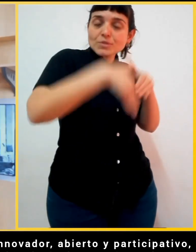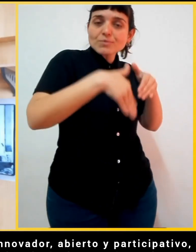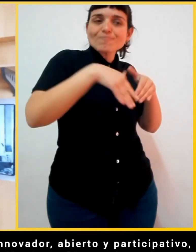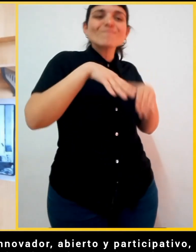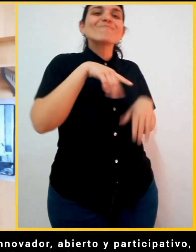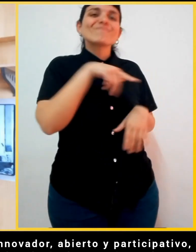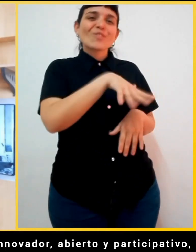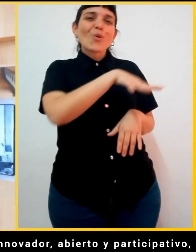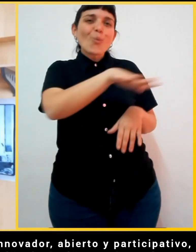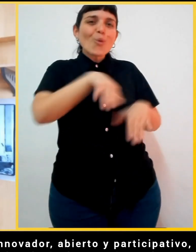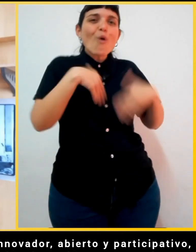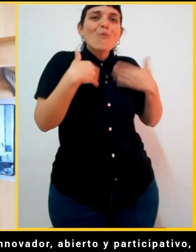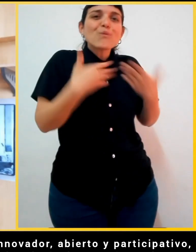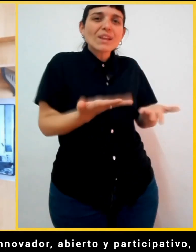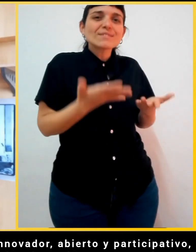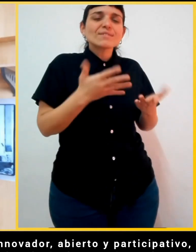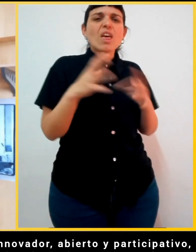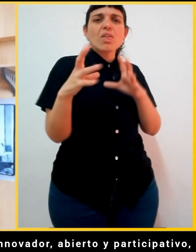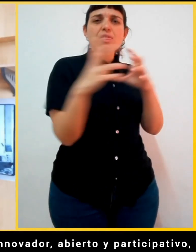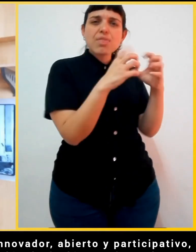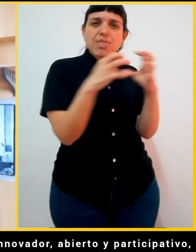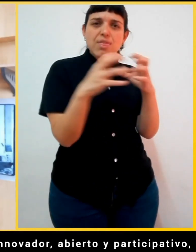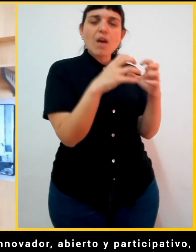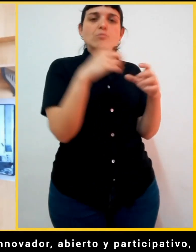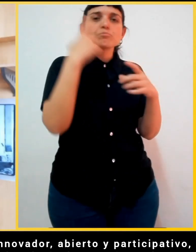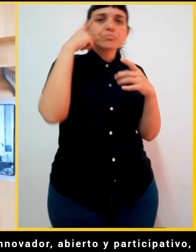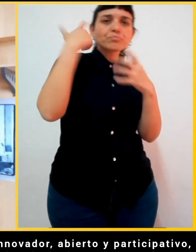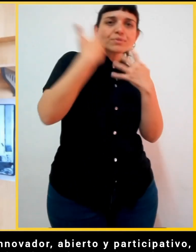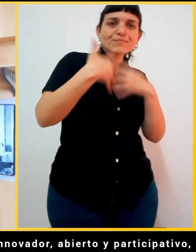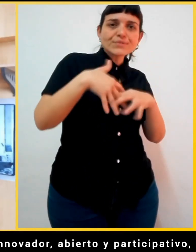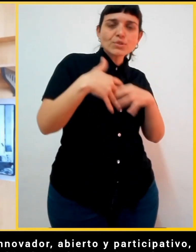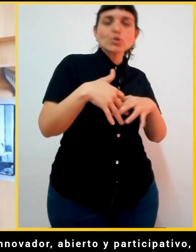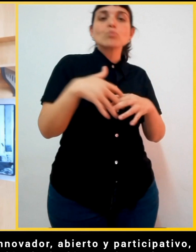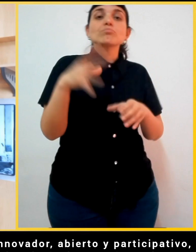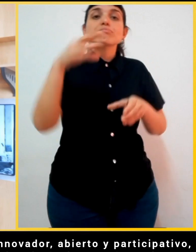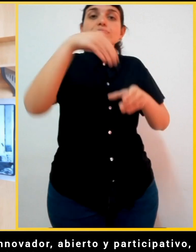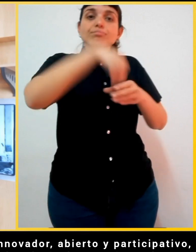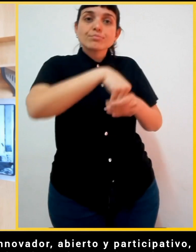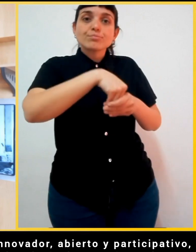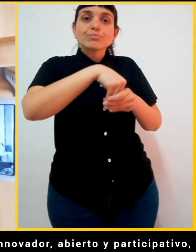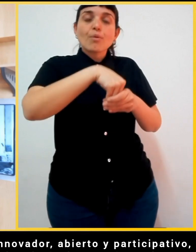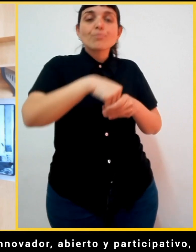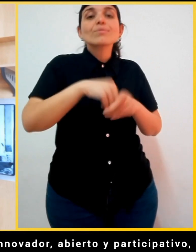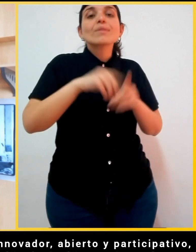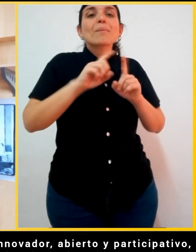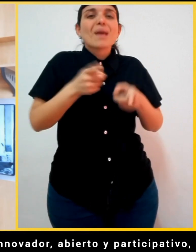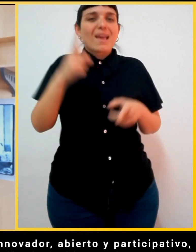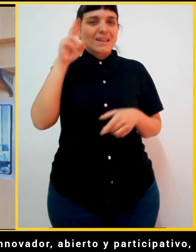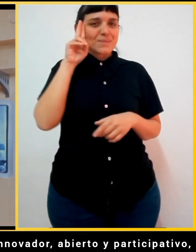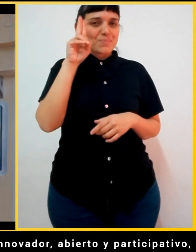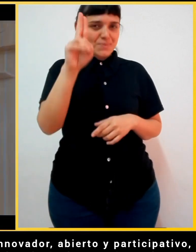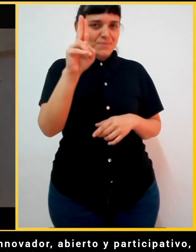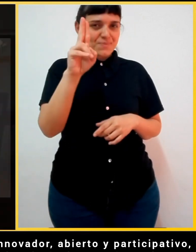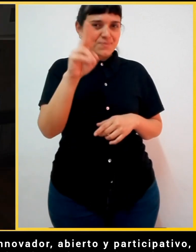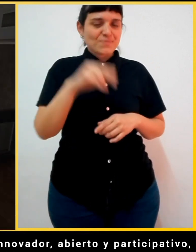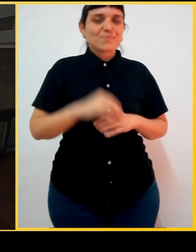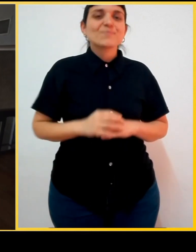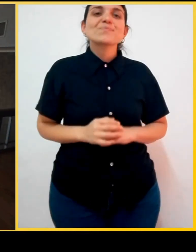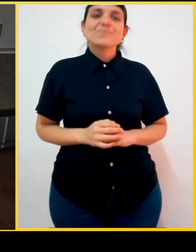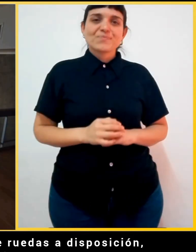propicia un escenario de discusión, reflexión, inclusión y tolerancia.